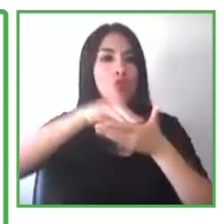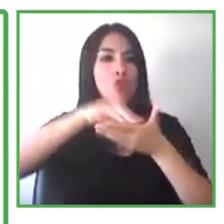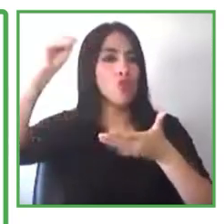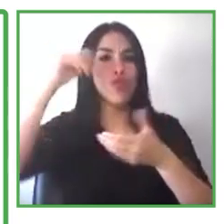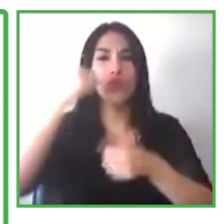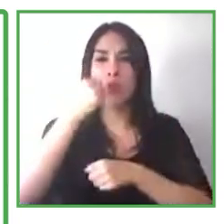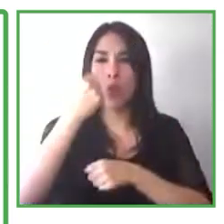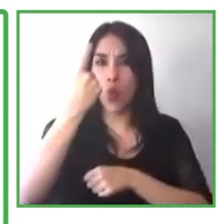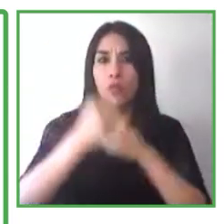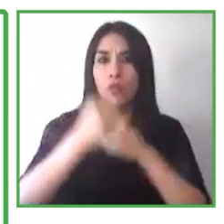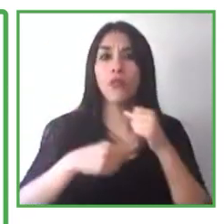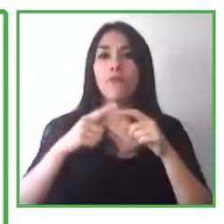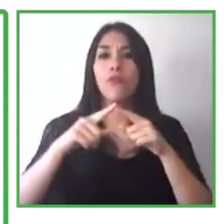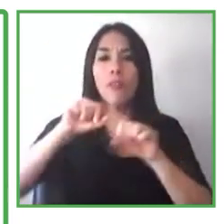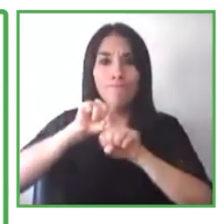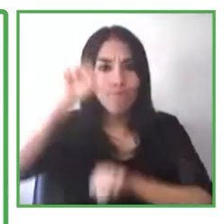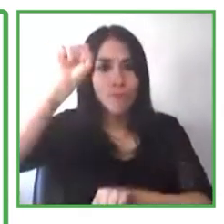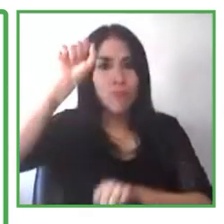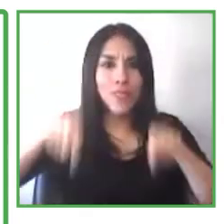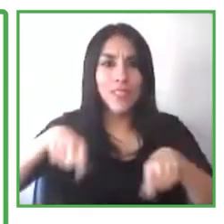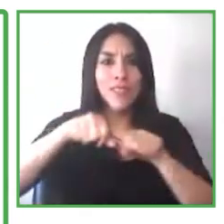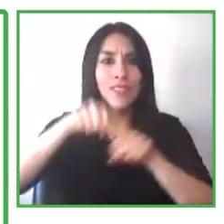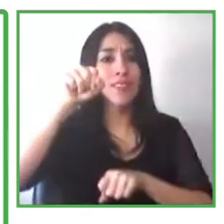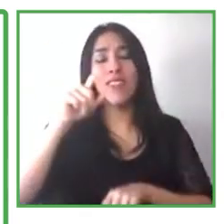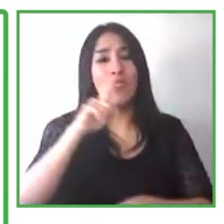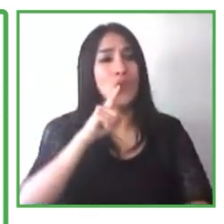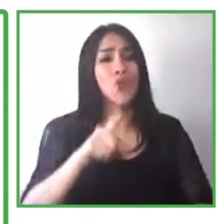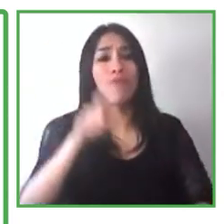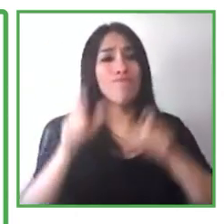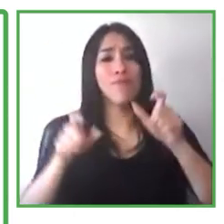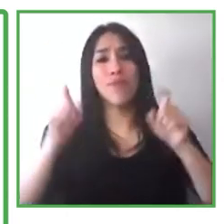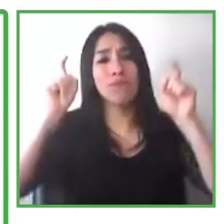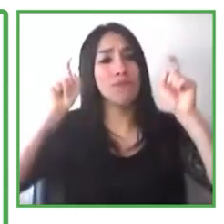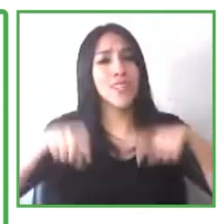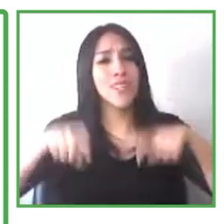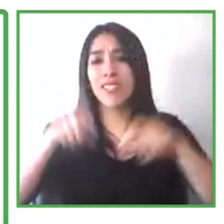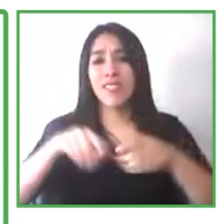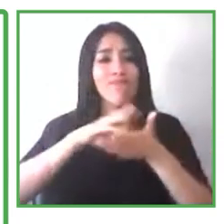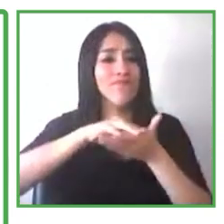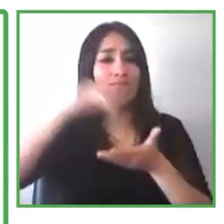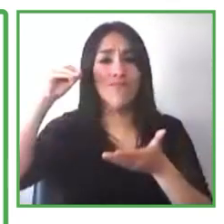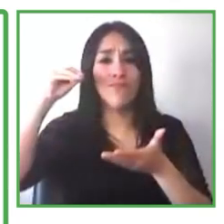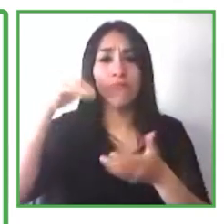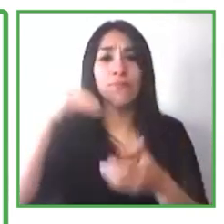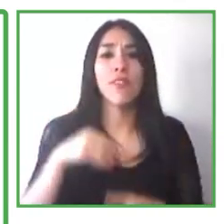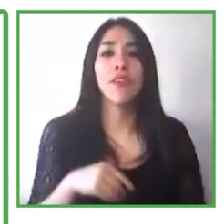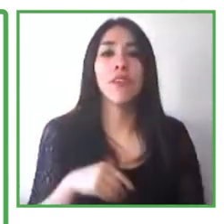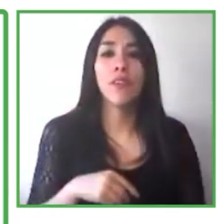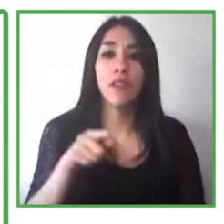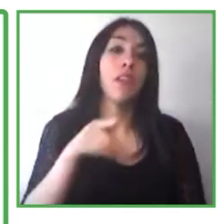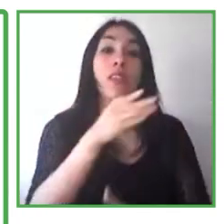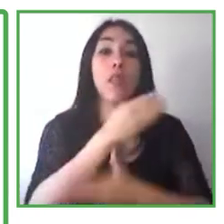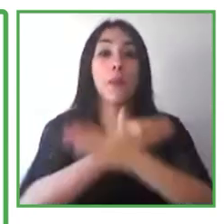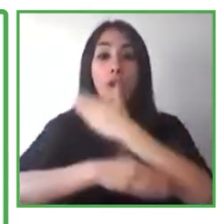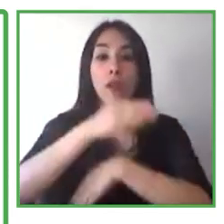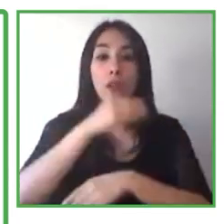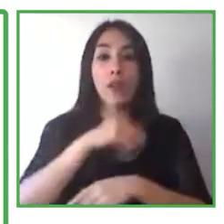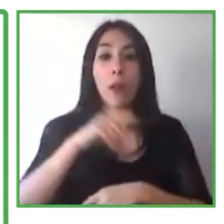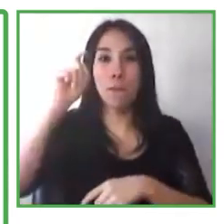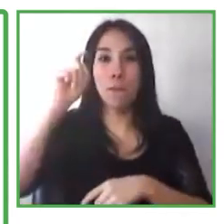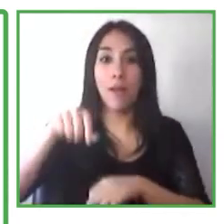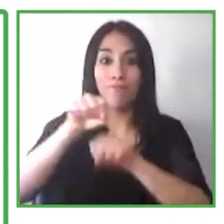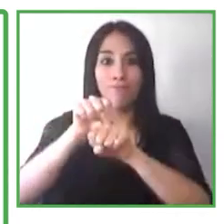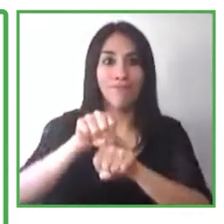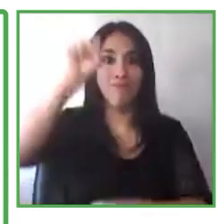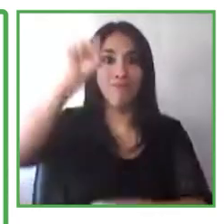empresas. Sin embargo, casi todo el mundo hay algún par de personas con discapacidades que tienen una licenciatura de cuatro